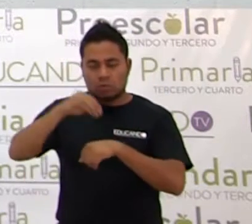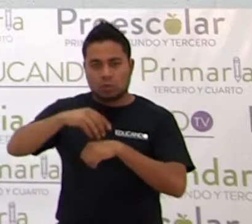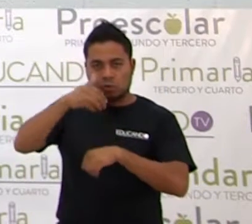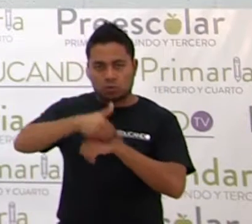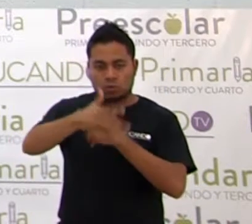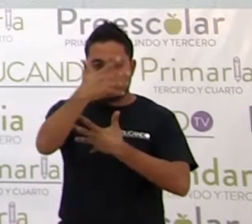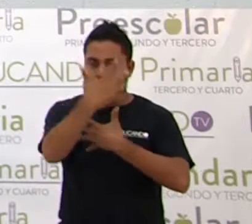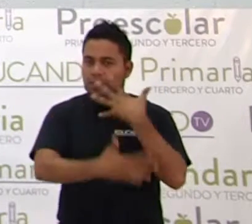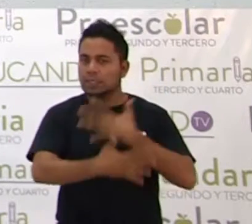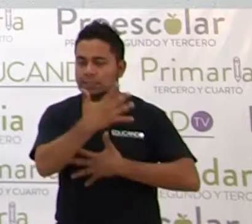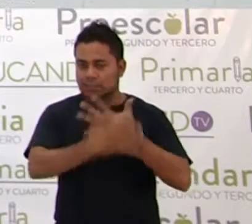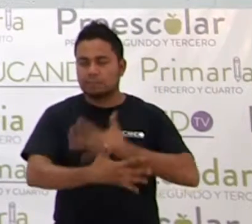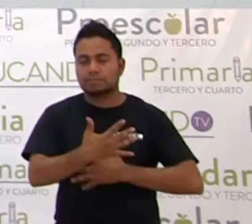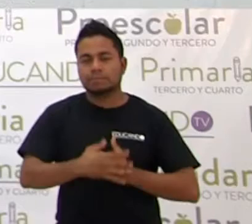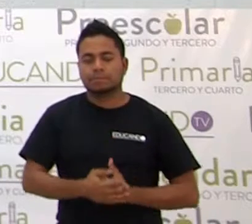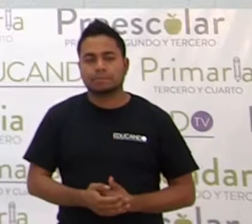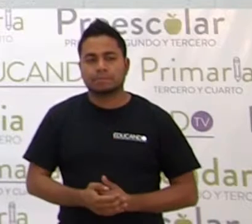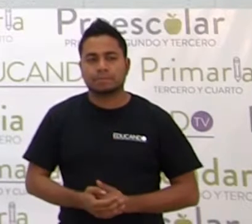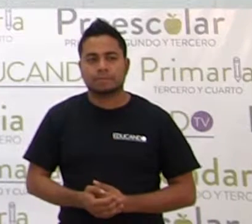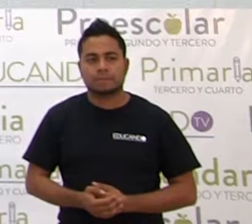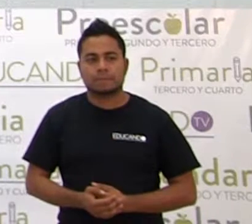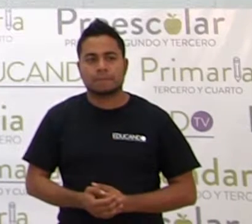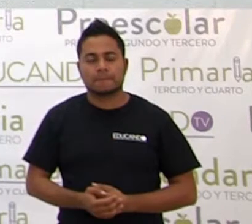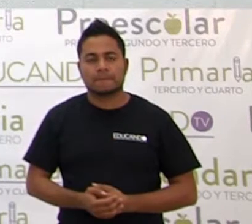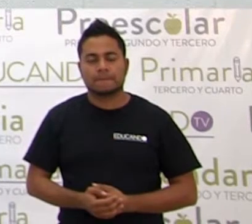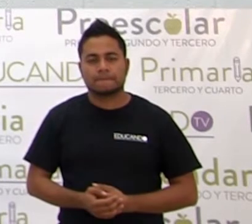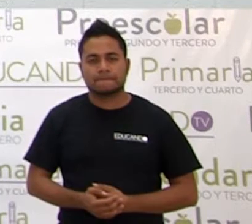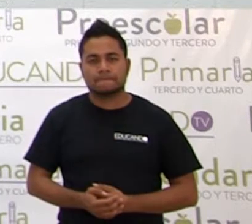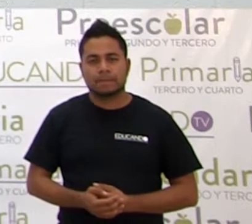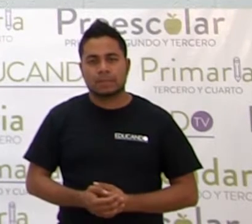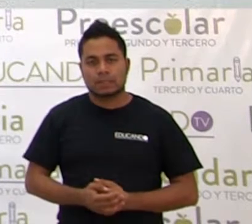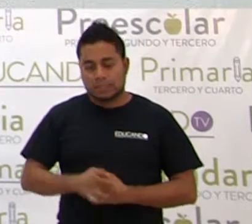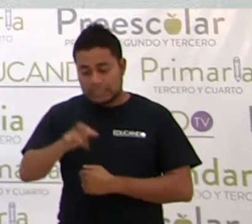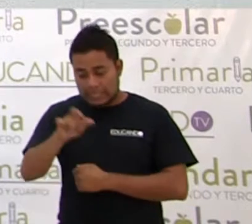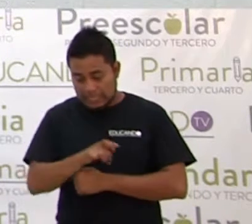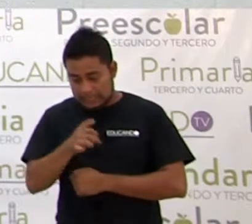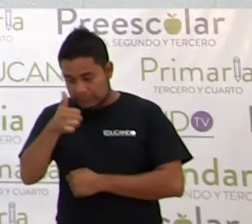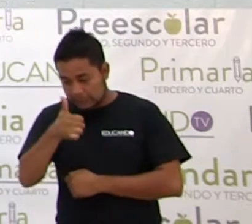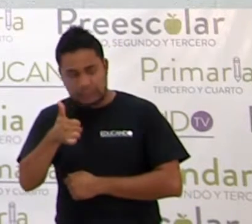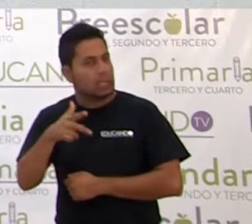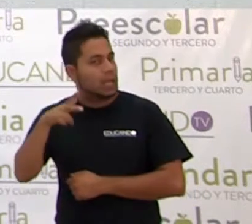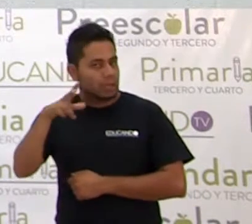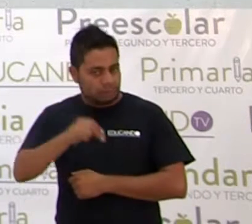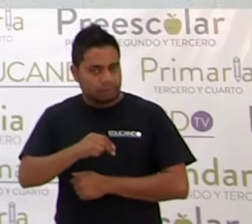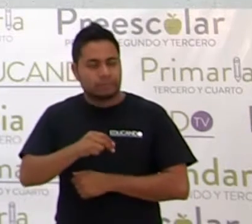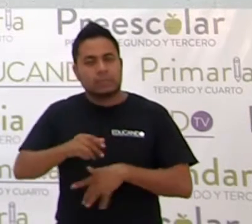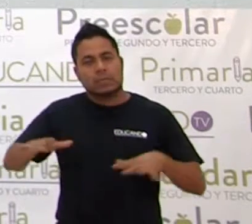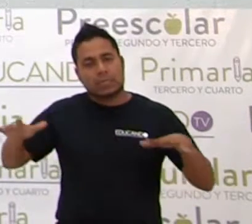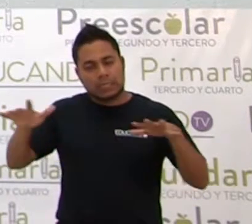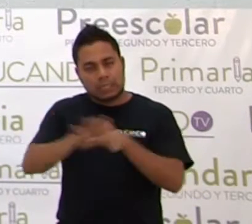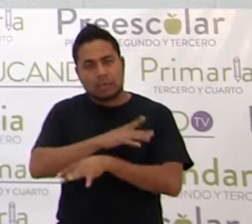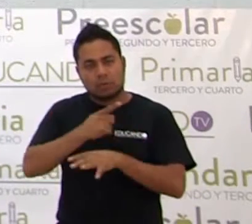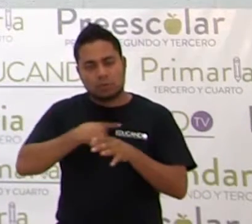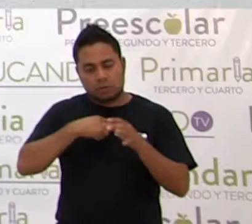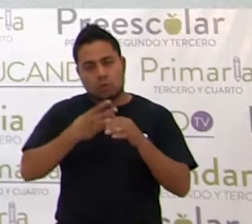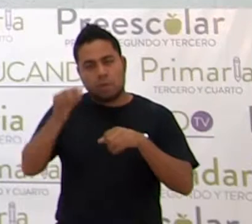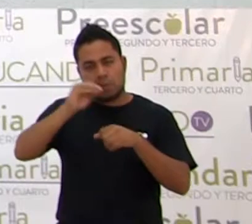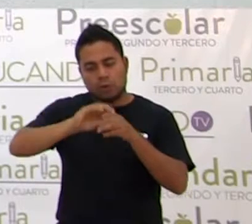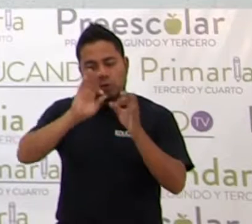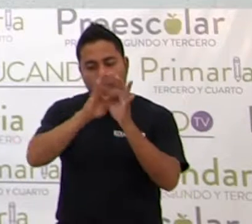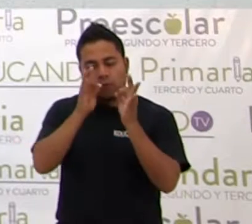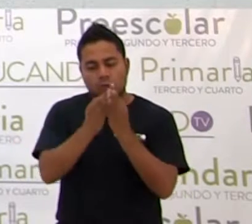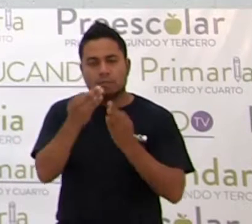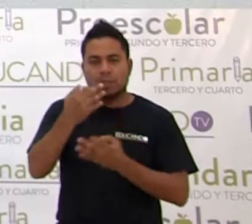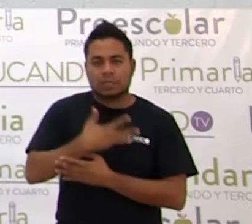15, ¿sí? 15. En lugar de x sexta, vamos a poner la figura que tiene 6